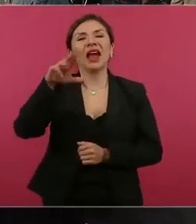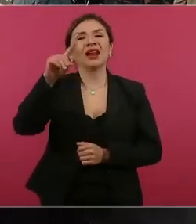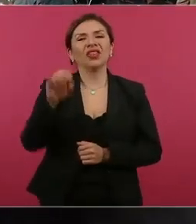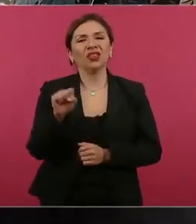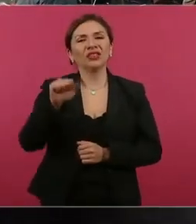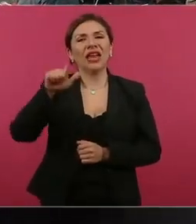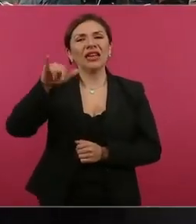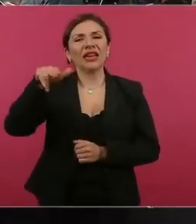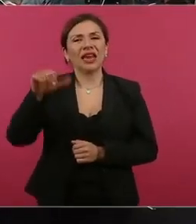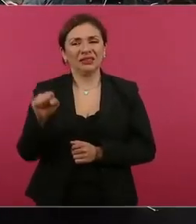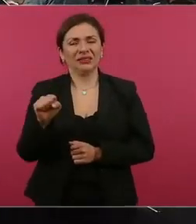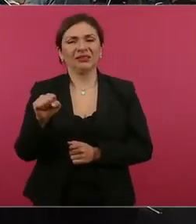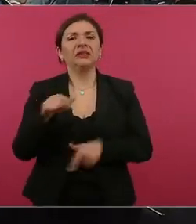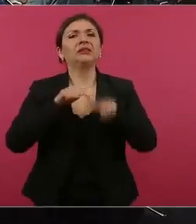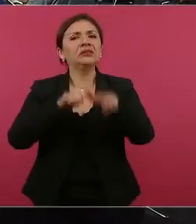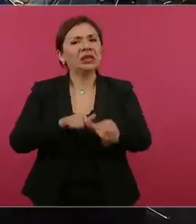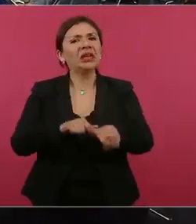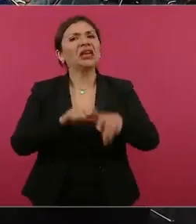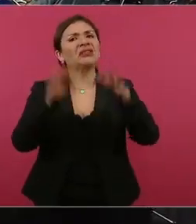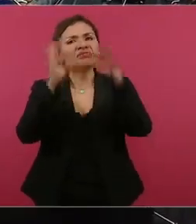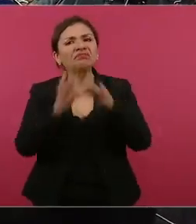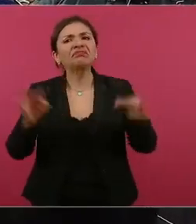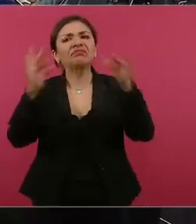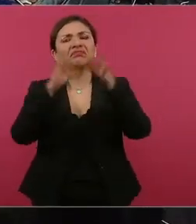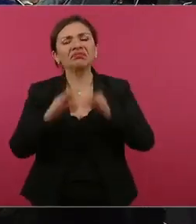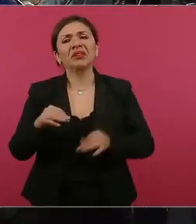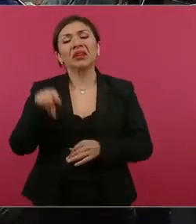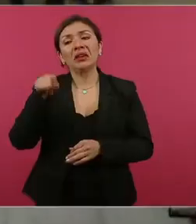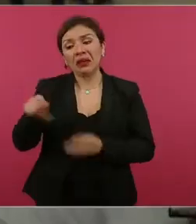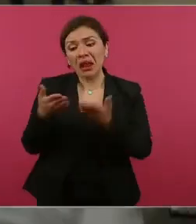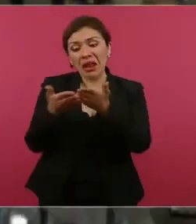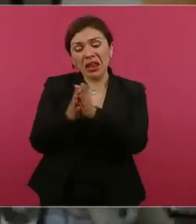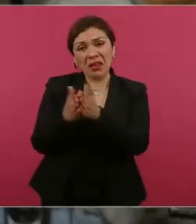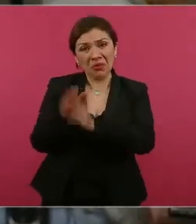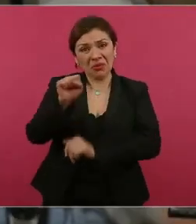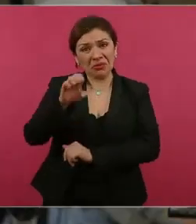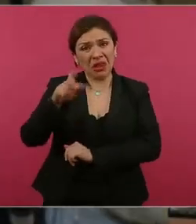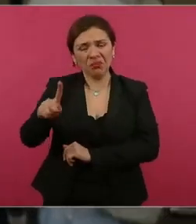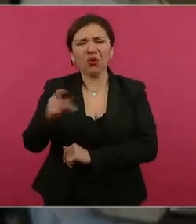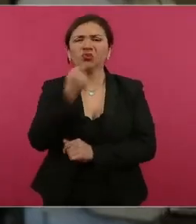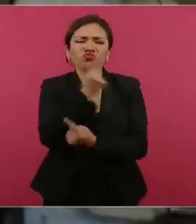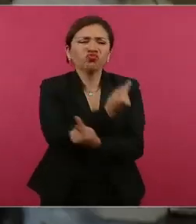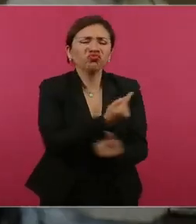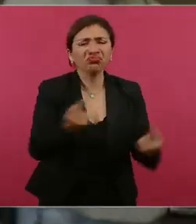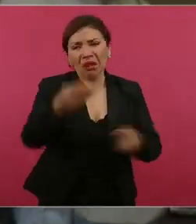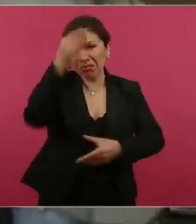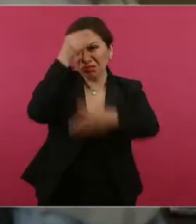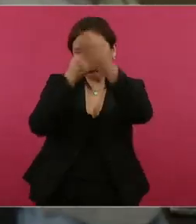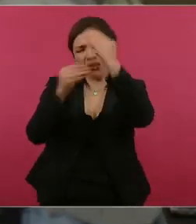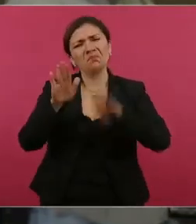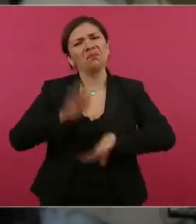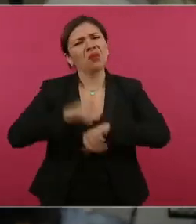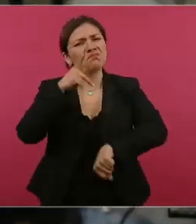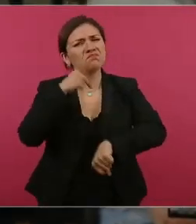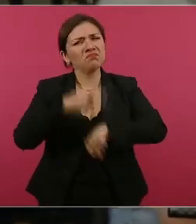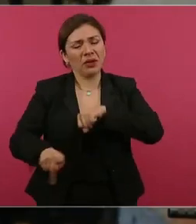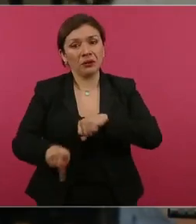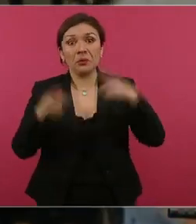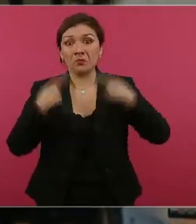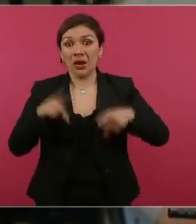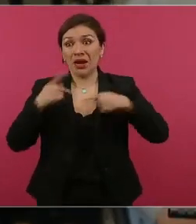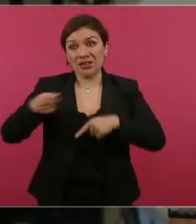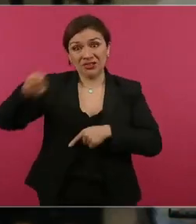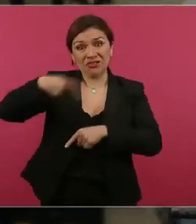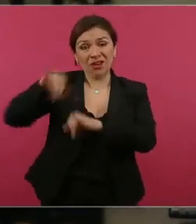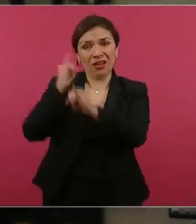que los niños corren peligro con los libros comunistas, que la gente está muy preocupada en redes, eso es lo que nos